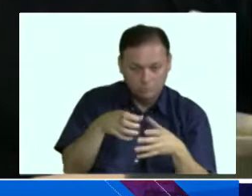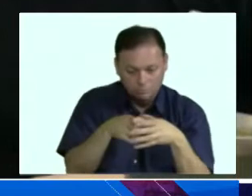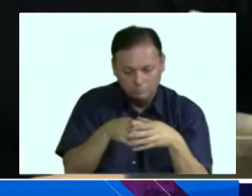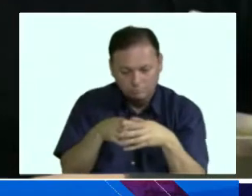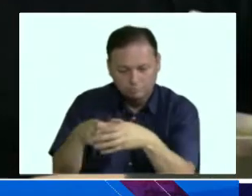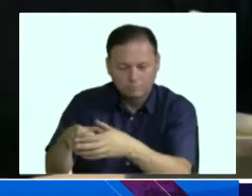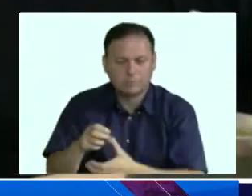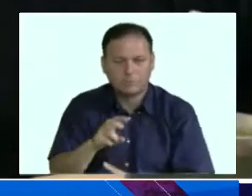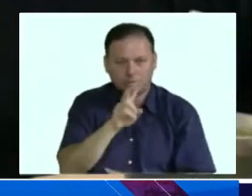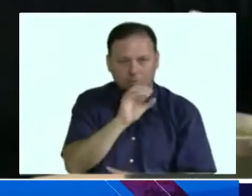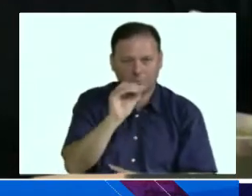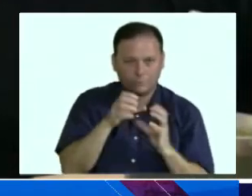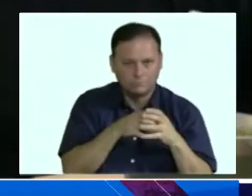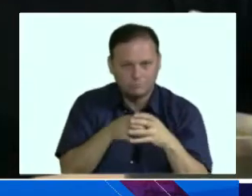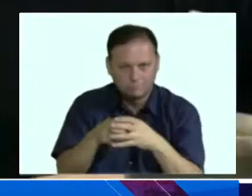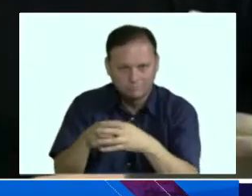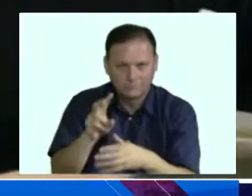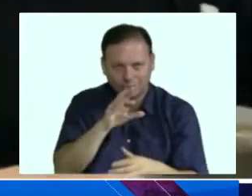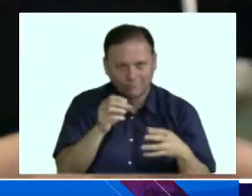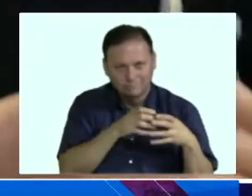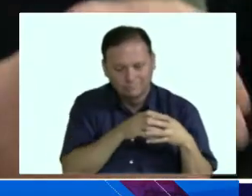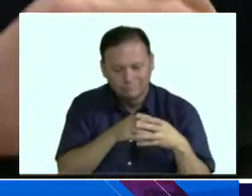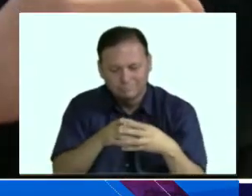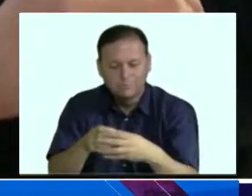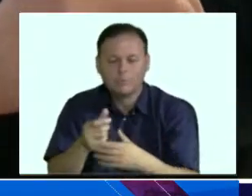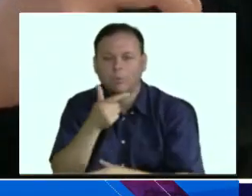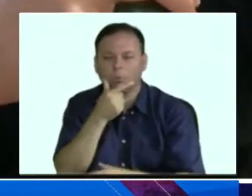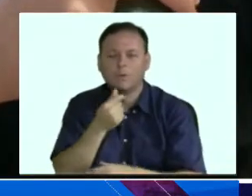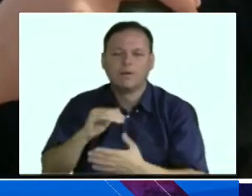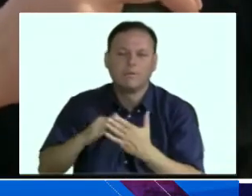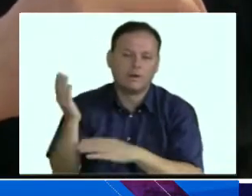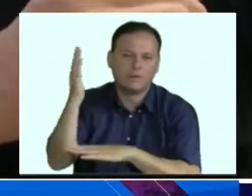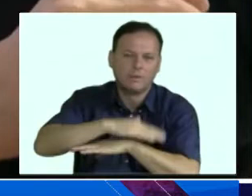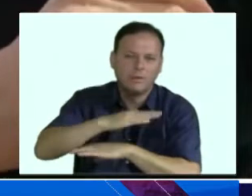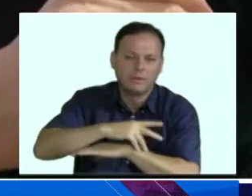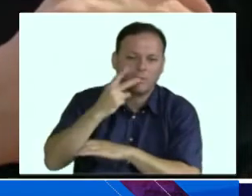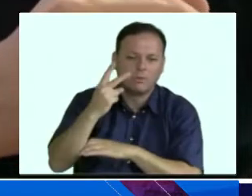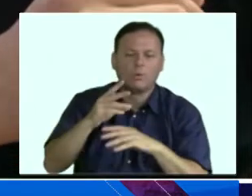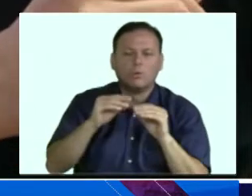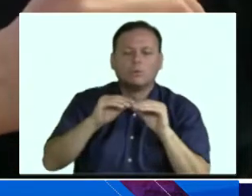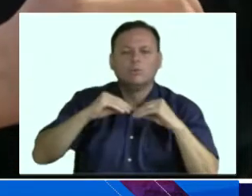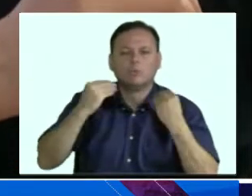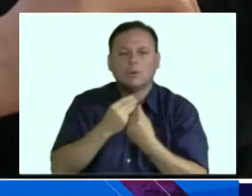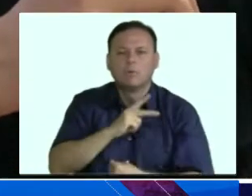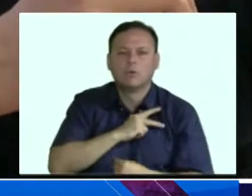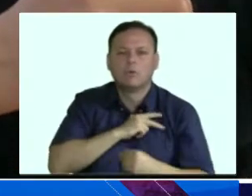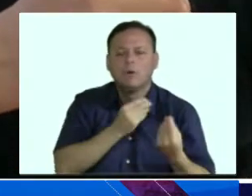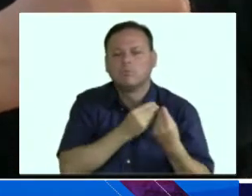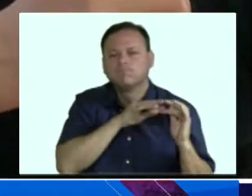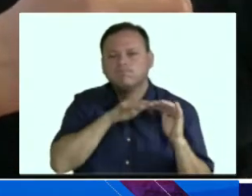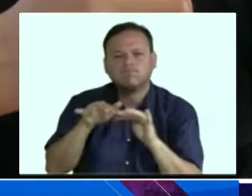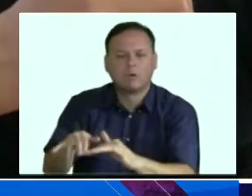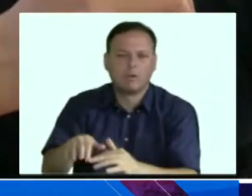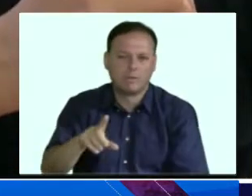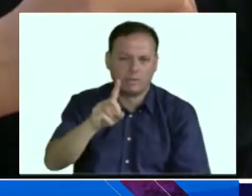.000 personas aproximadamente entre los dos días, jueves y viernes. Excelente. Bueno, está hecha la invitación entonces como atractivo en central. encanta.